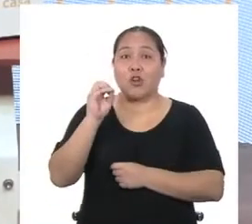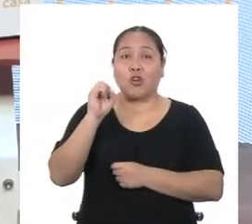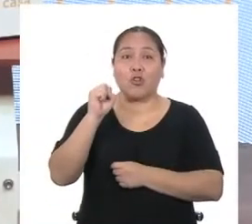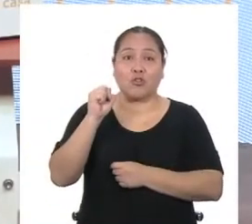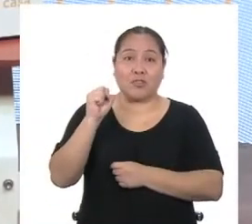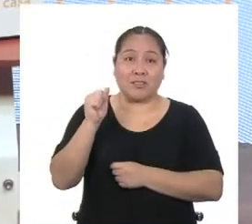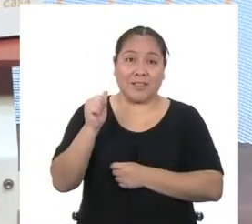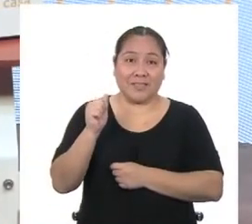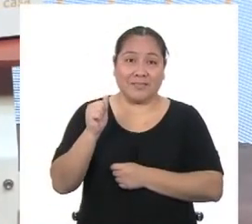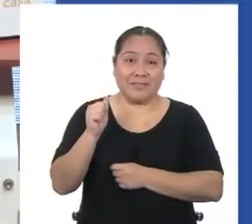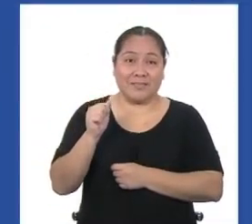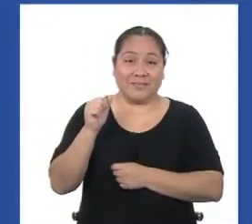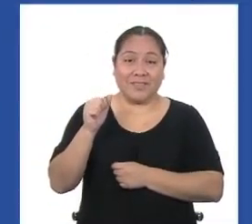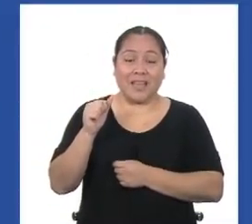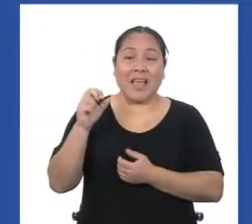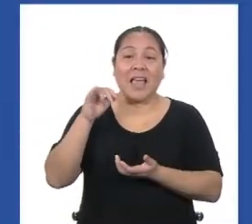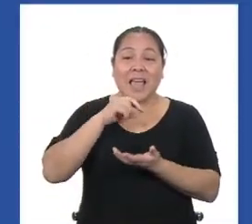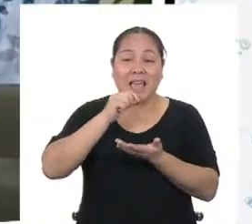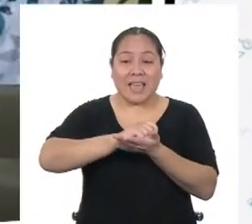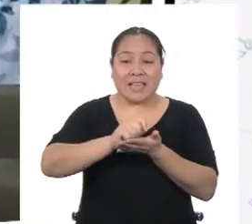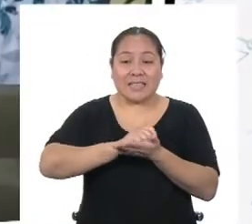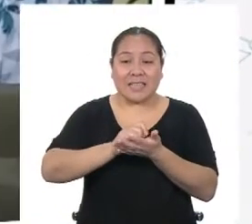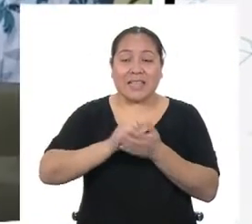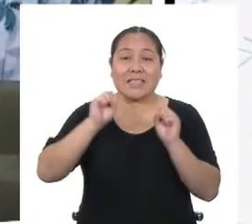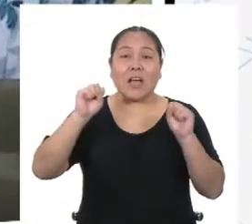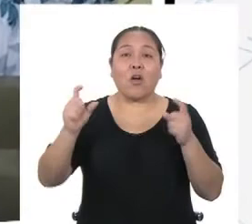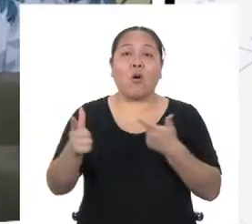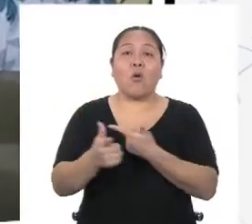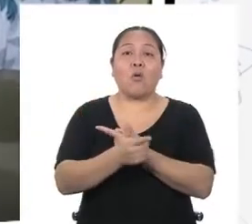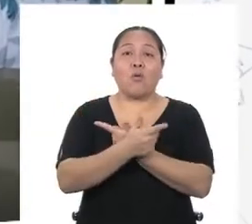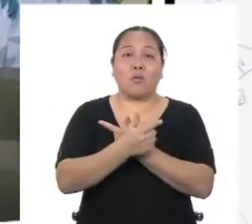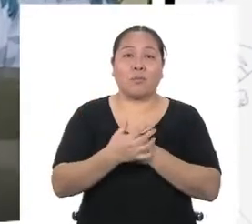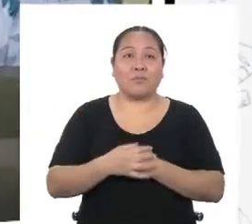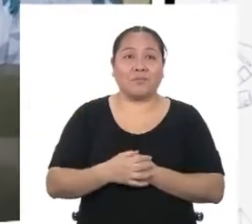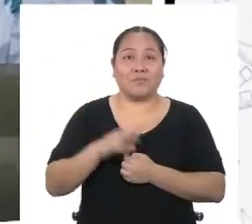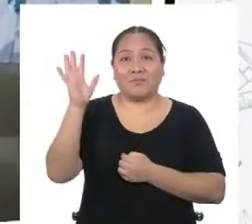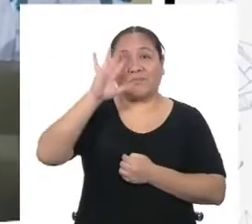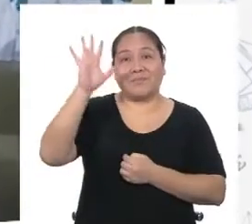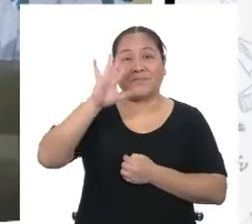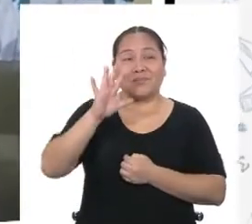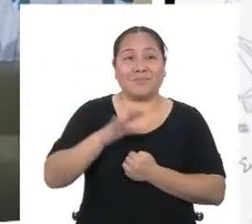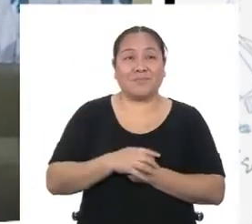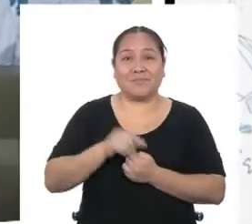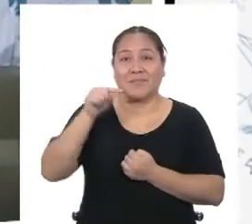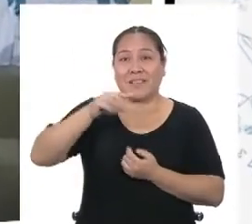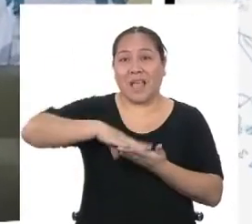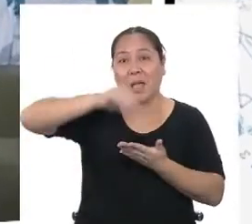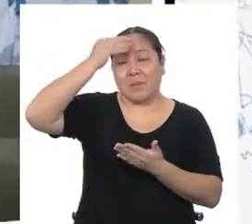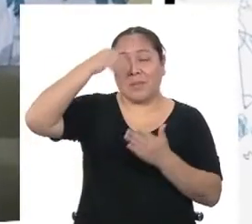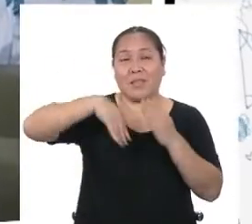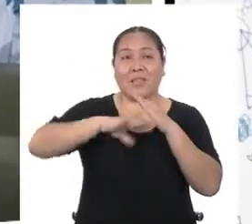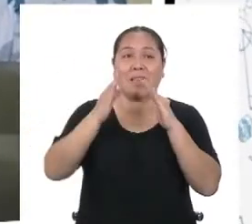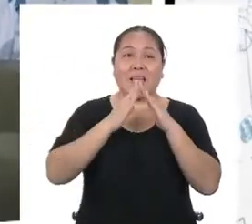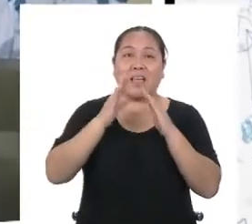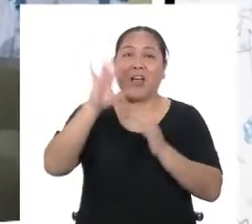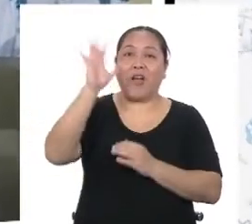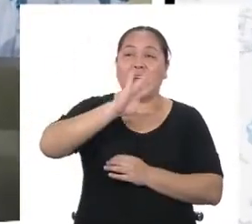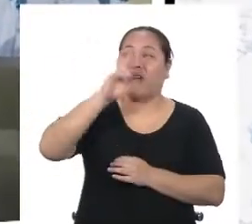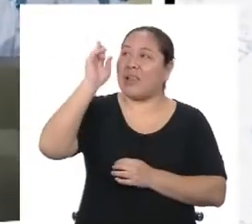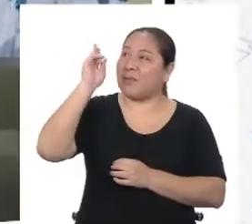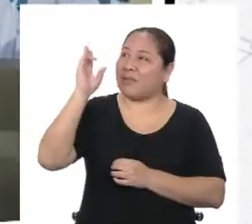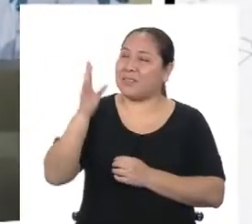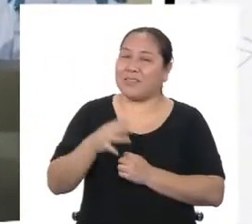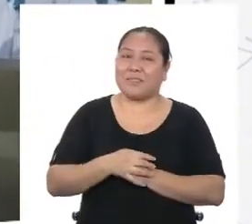Ella nos escribe desde San Juan del Urigán. Hola a todos y a todas los que me están viendo en Aprenda en Casa. Hola Yanira. Hola